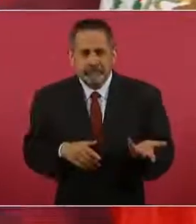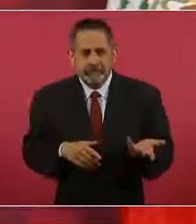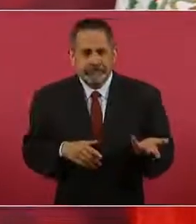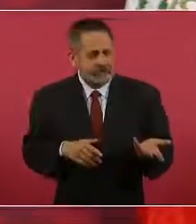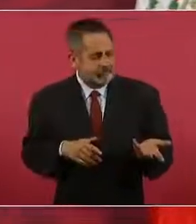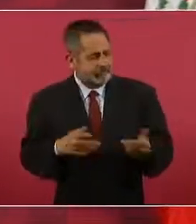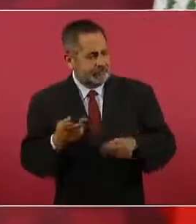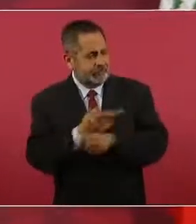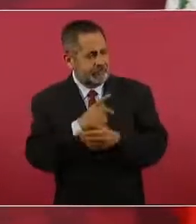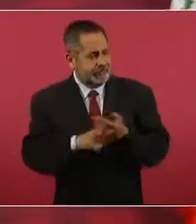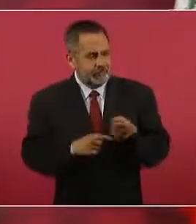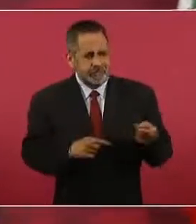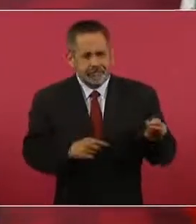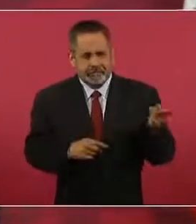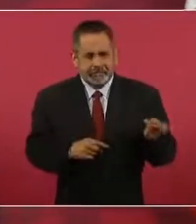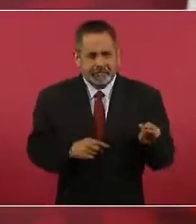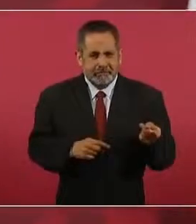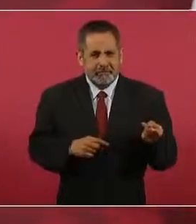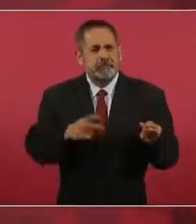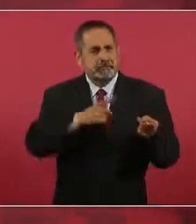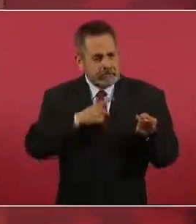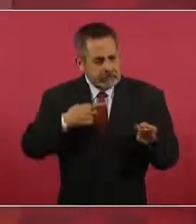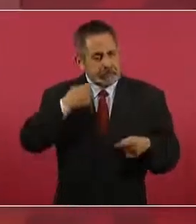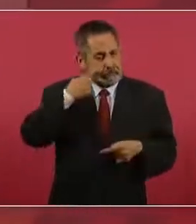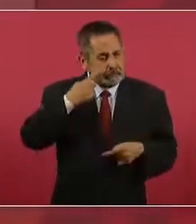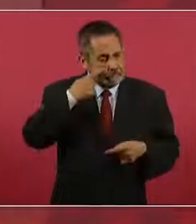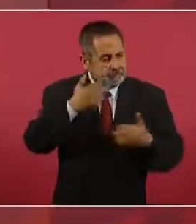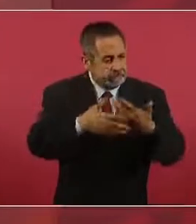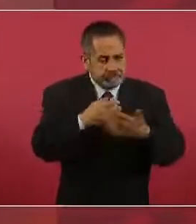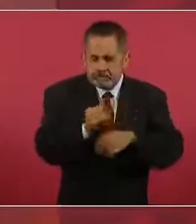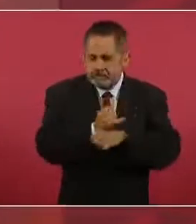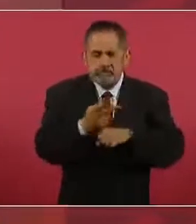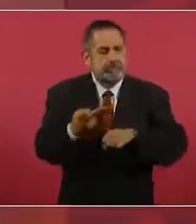cuestiones que se deben de seguir de oficio.